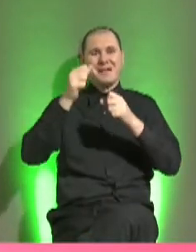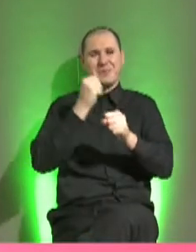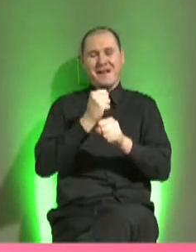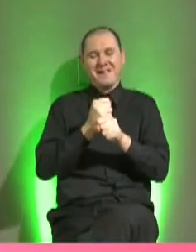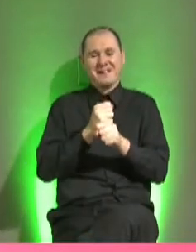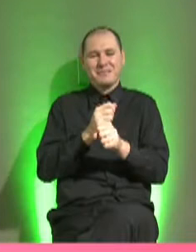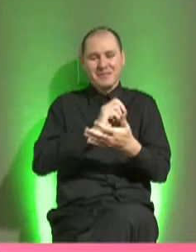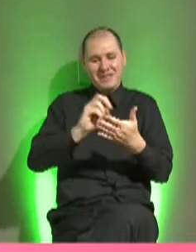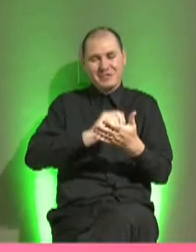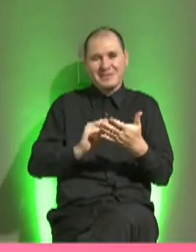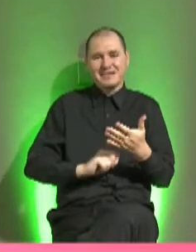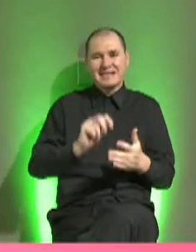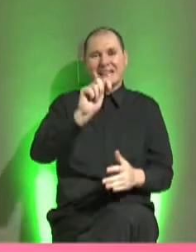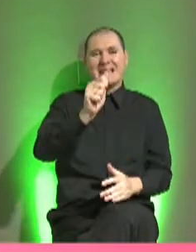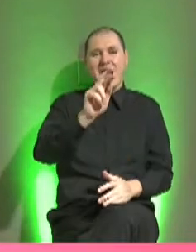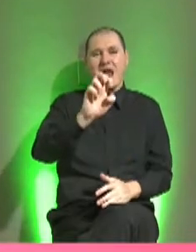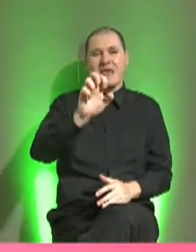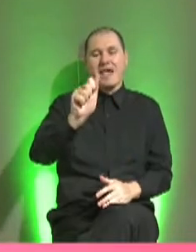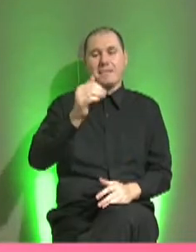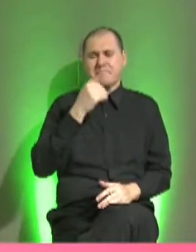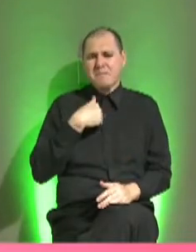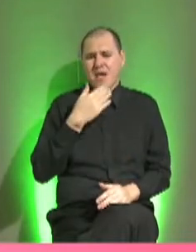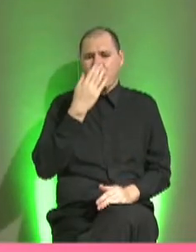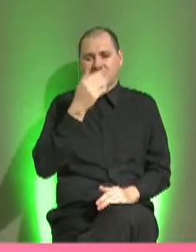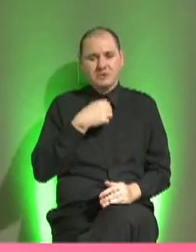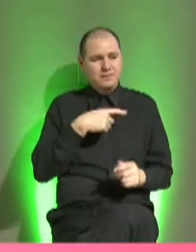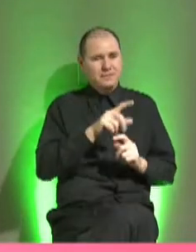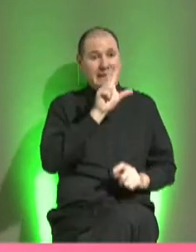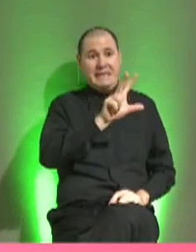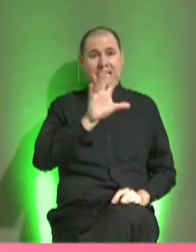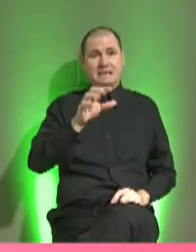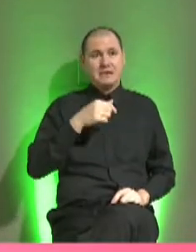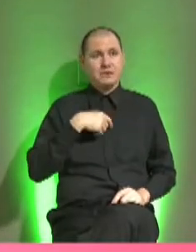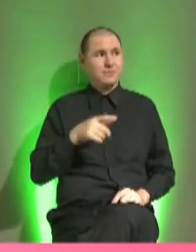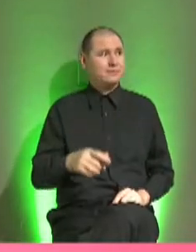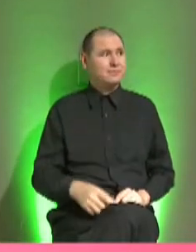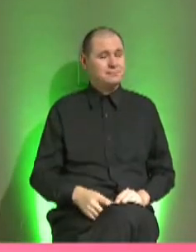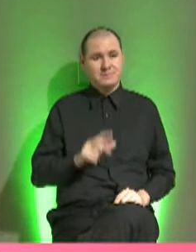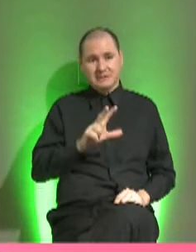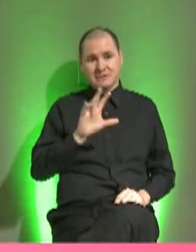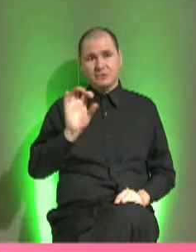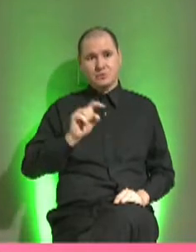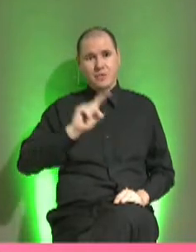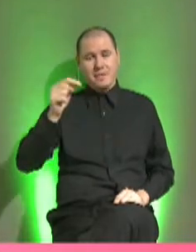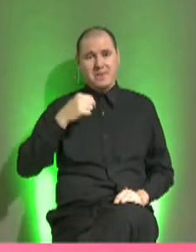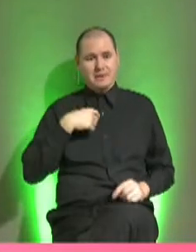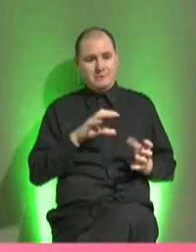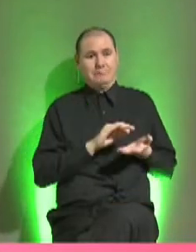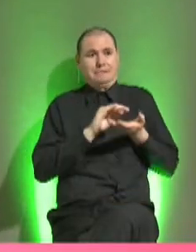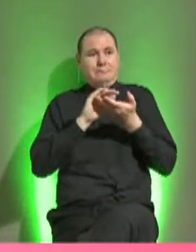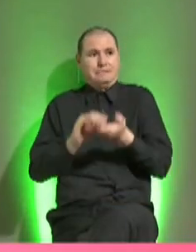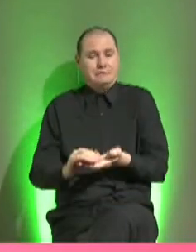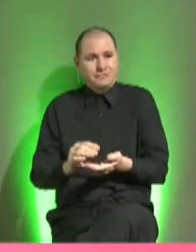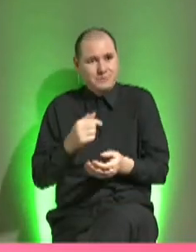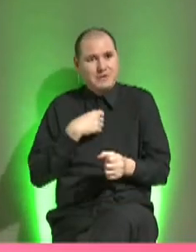Me encantaba hacer la tarea de mis compañeros, pero una vez ya abusé, hice 35 tareas, y vine con 350.000 guaraníes en mi casa. Entonces,